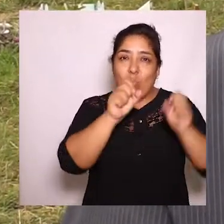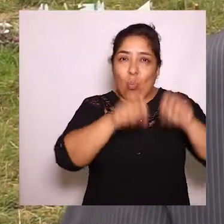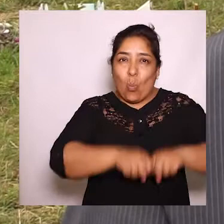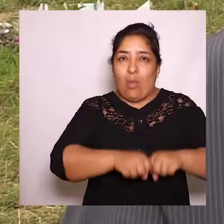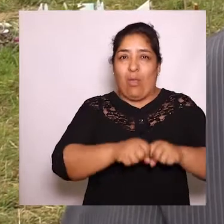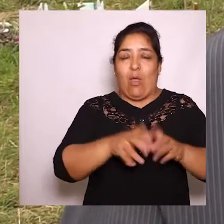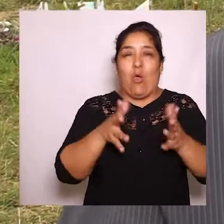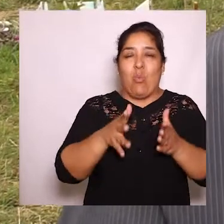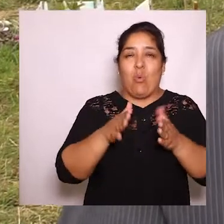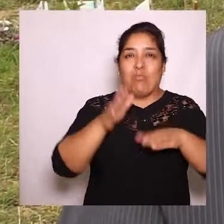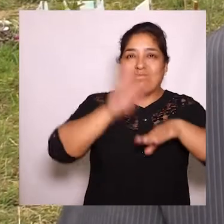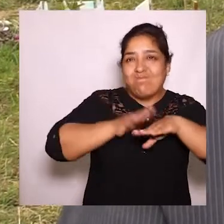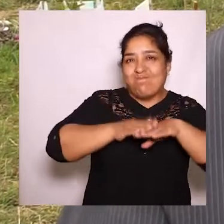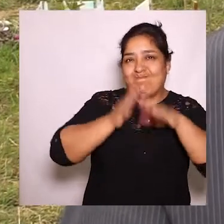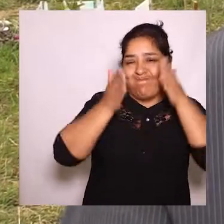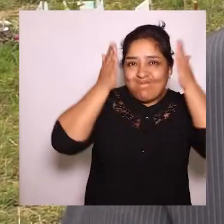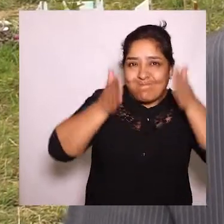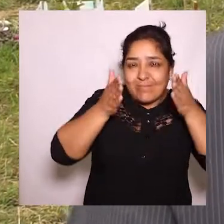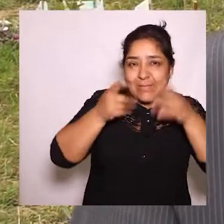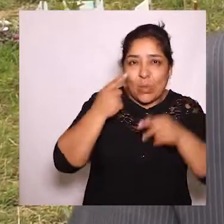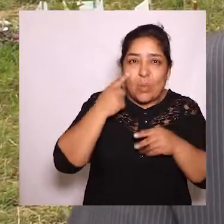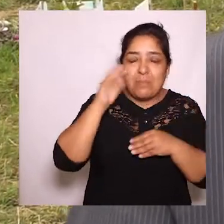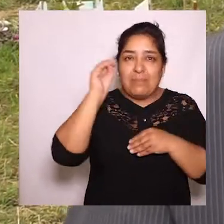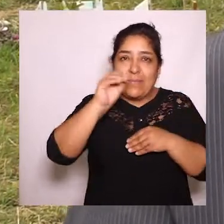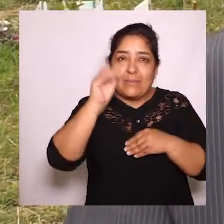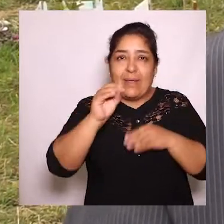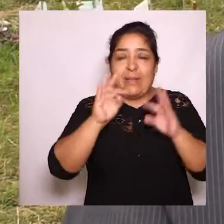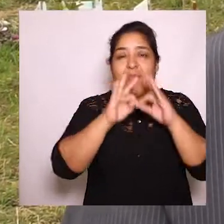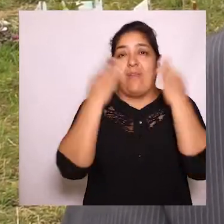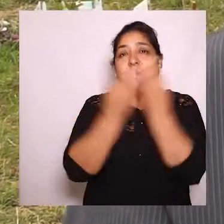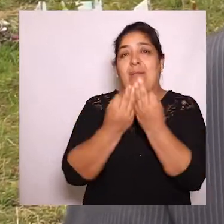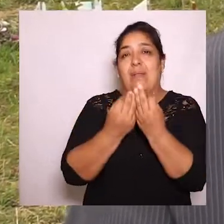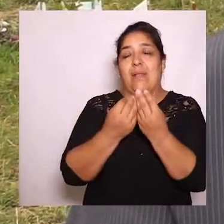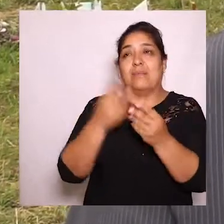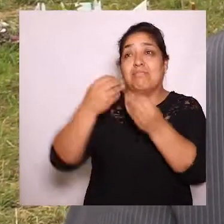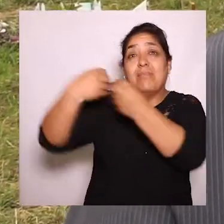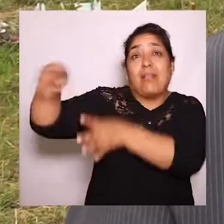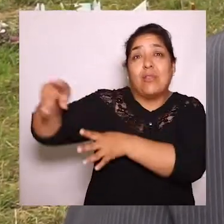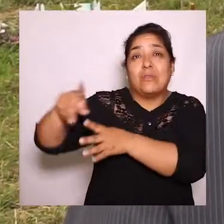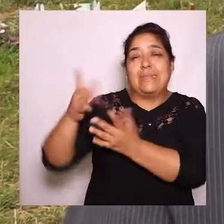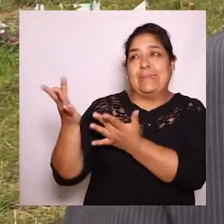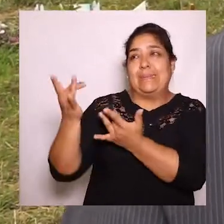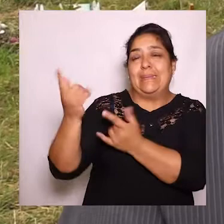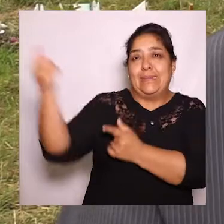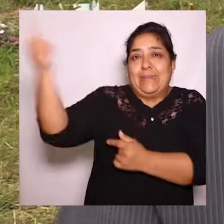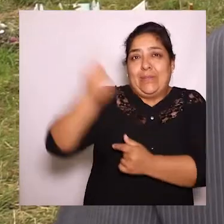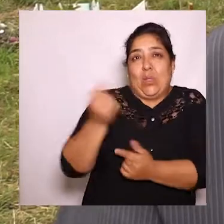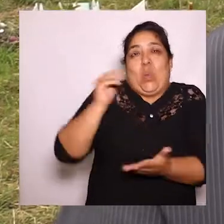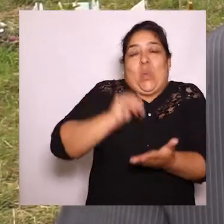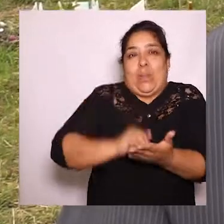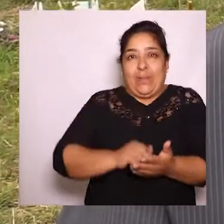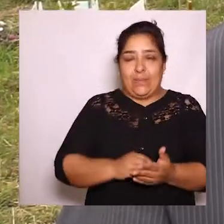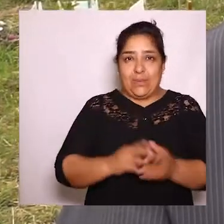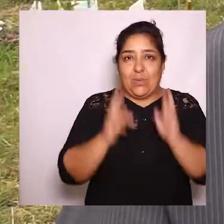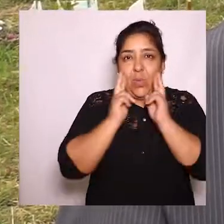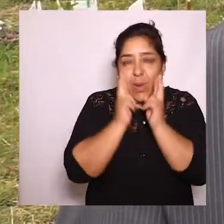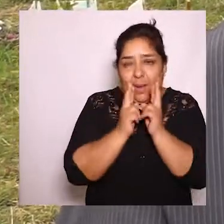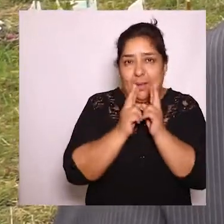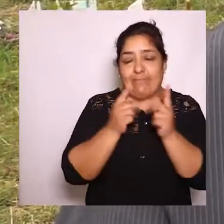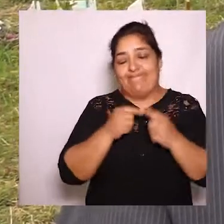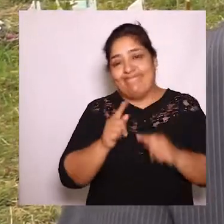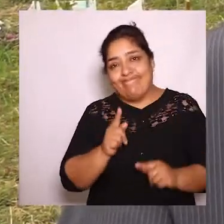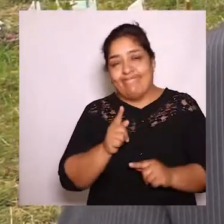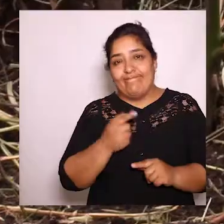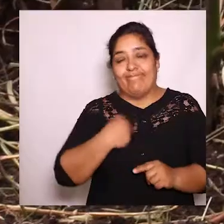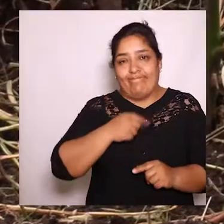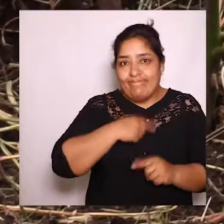podamos hacer un llamado para dar ese mensaje que todos los familiares esperan a sus seres queridos en sus hogares, en los senos de